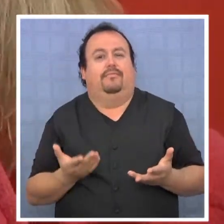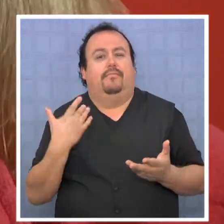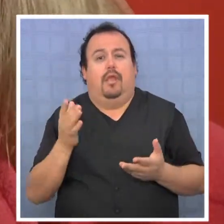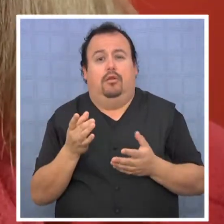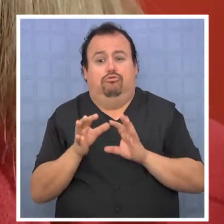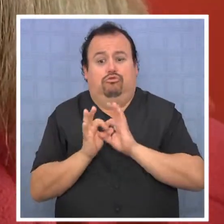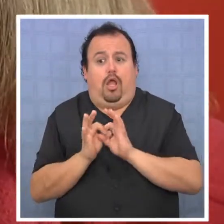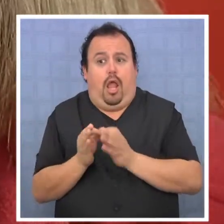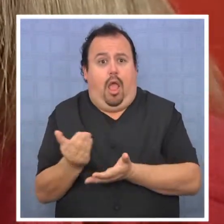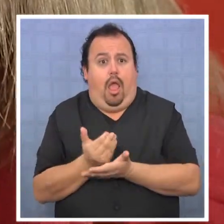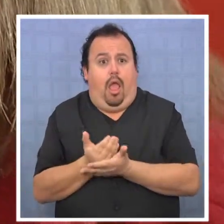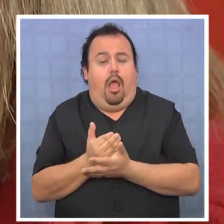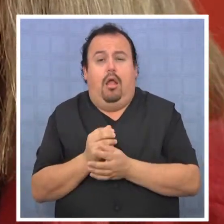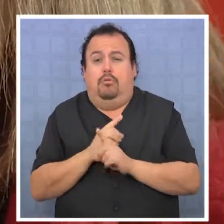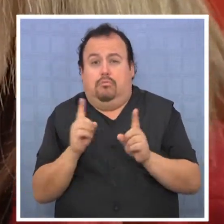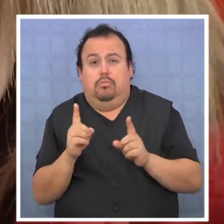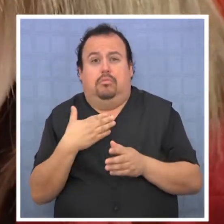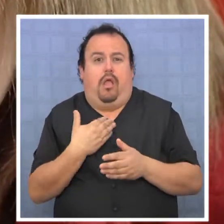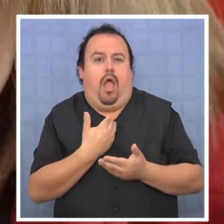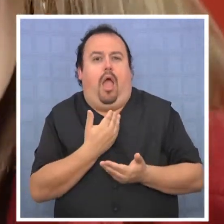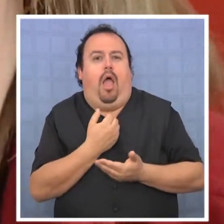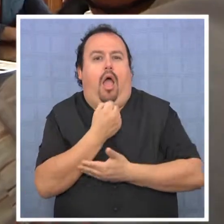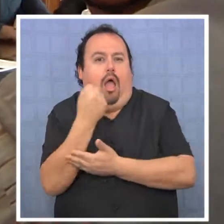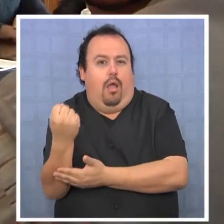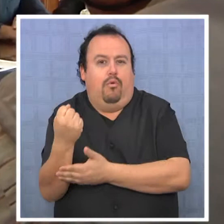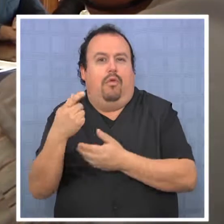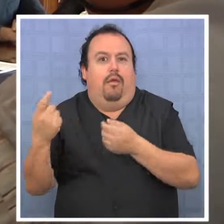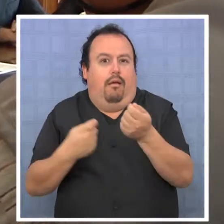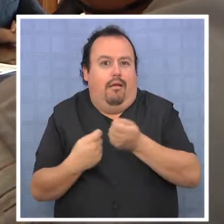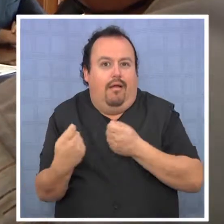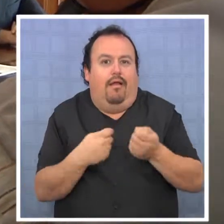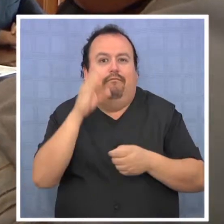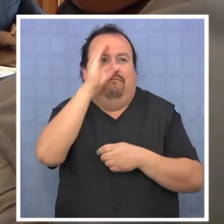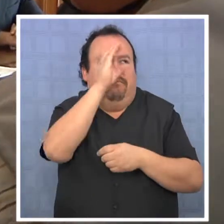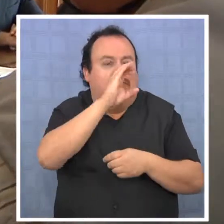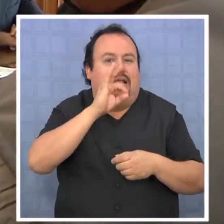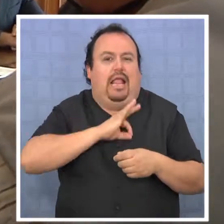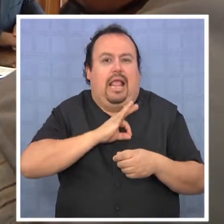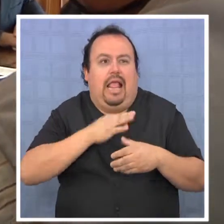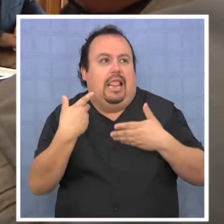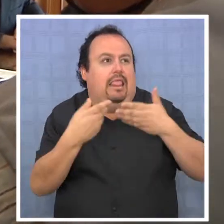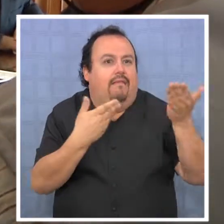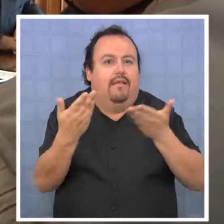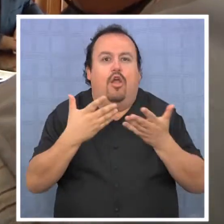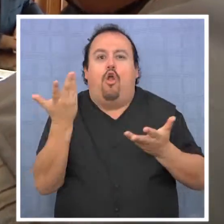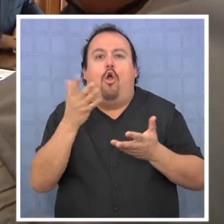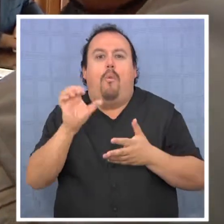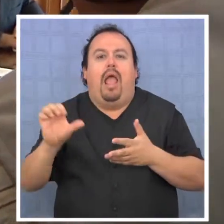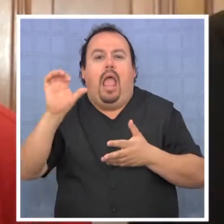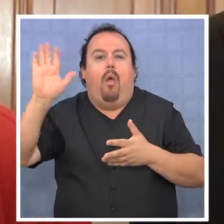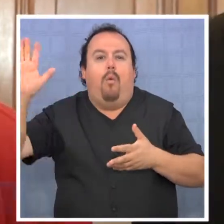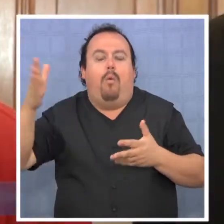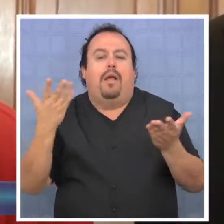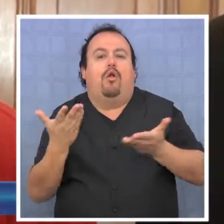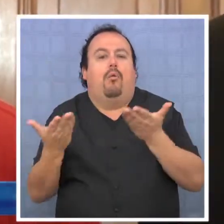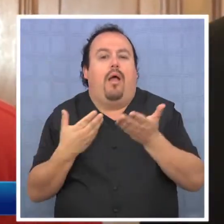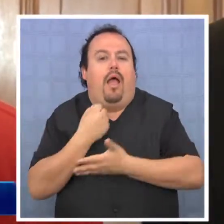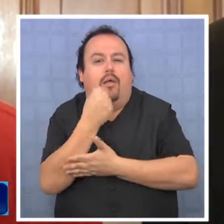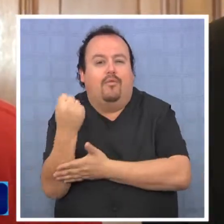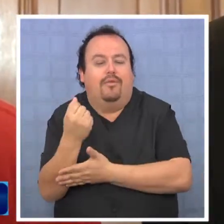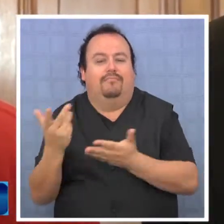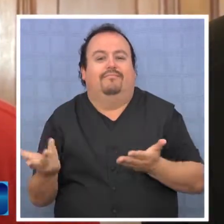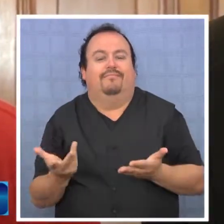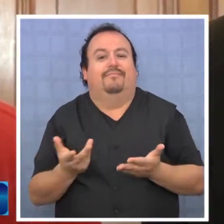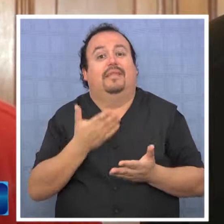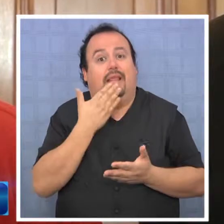No solamente ganan ellos, ¿no es cierto?, porque los ayudamos a promocionar y a vender, a buscar clientes, a saber cómo se hace esto en Europa, sino que